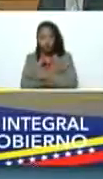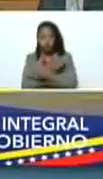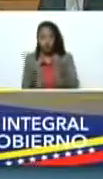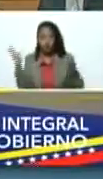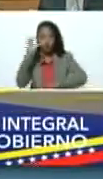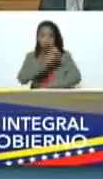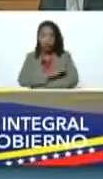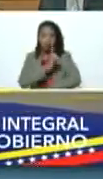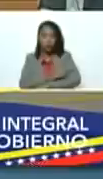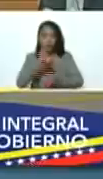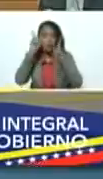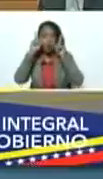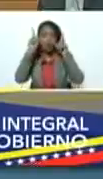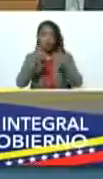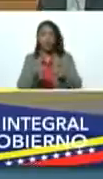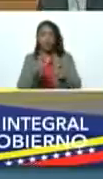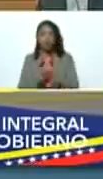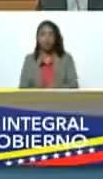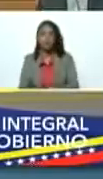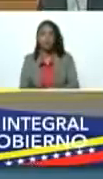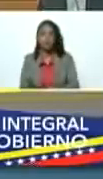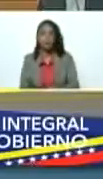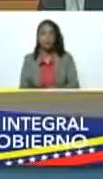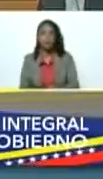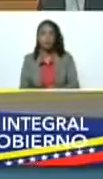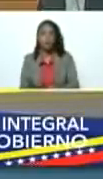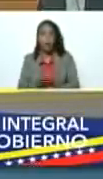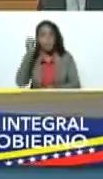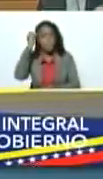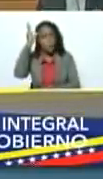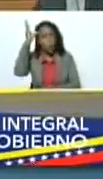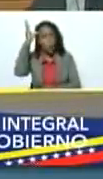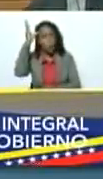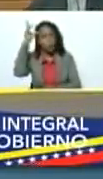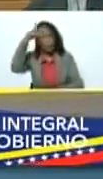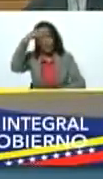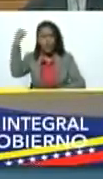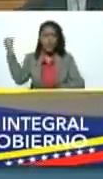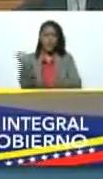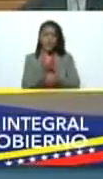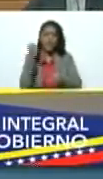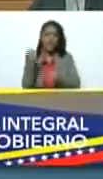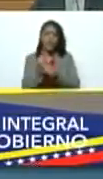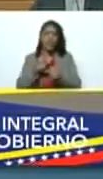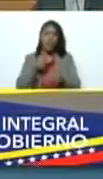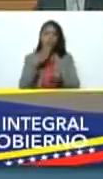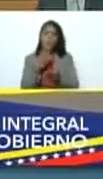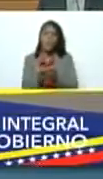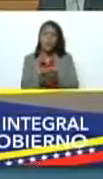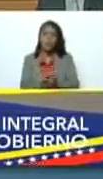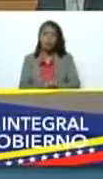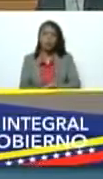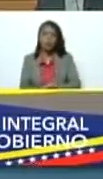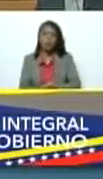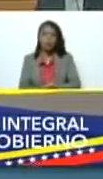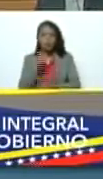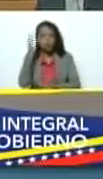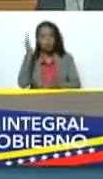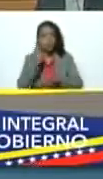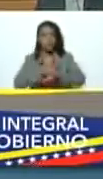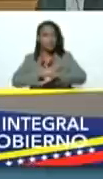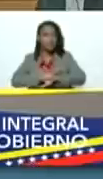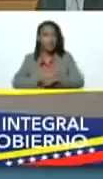disciplina, su profesionalismo, su capacidad de trabajo, le pido a Gui, sabiendo ya su